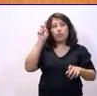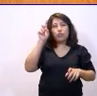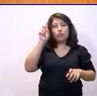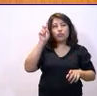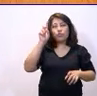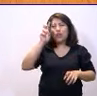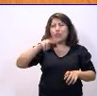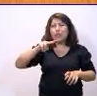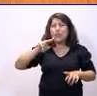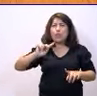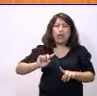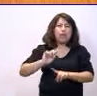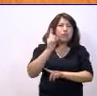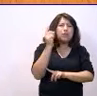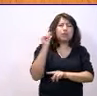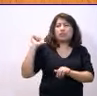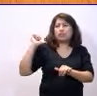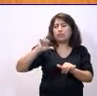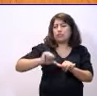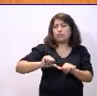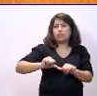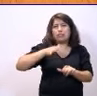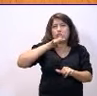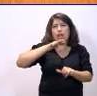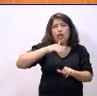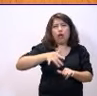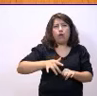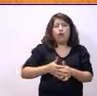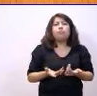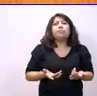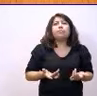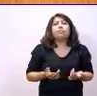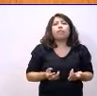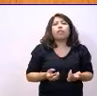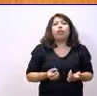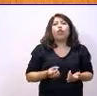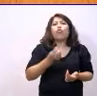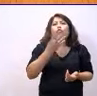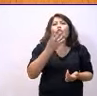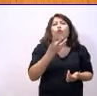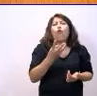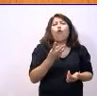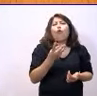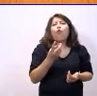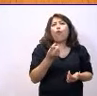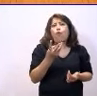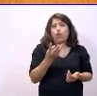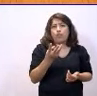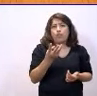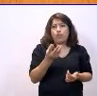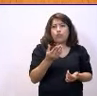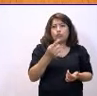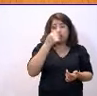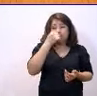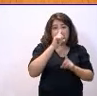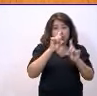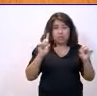nunca, en la educación pública, dígame usted cuántos hay este año y cuántos hay el pasado.